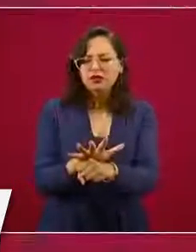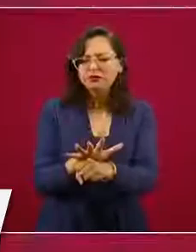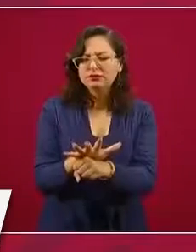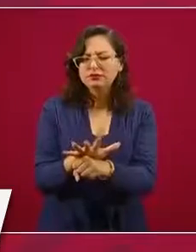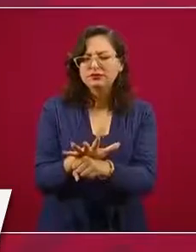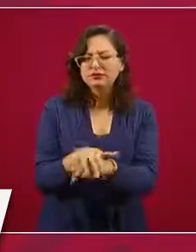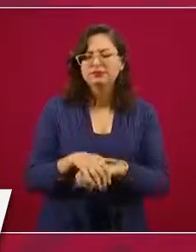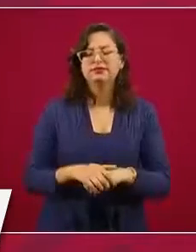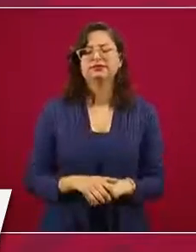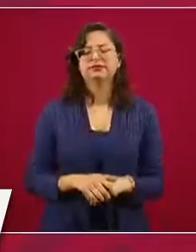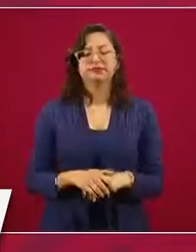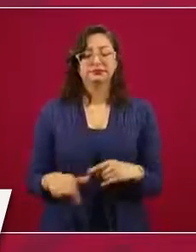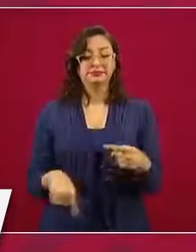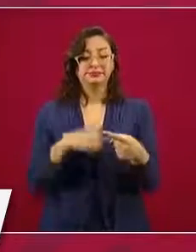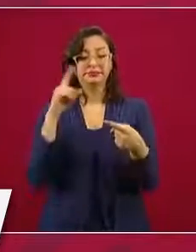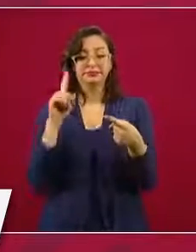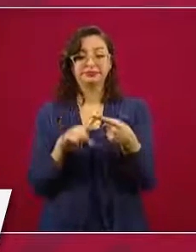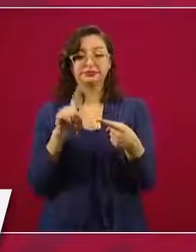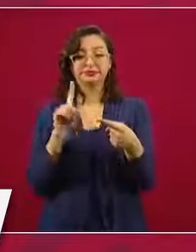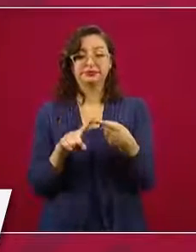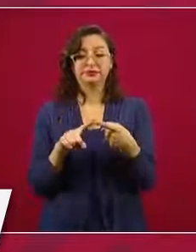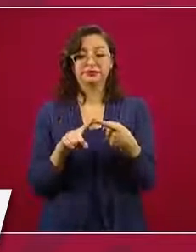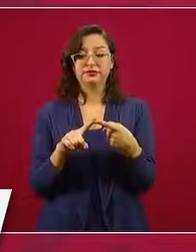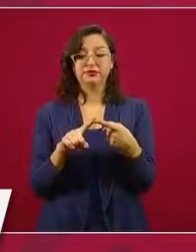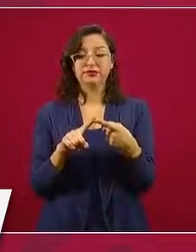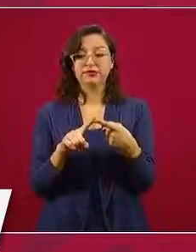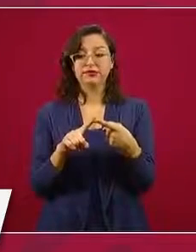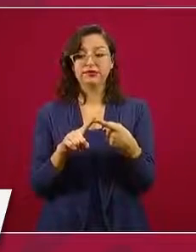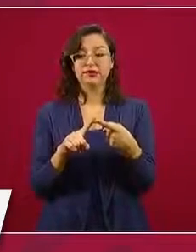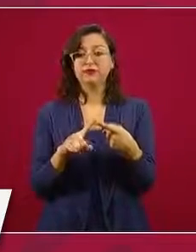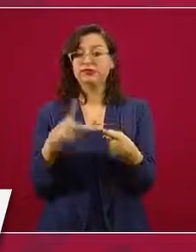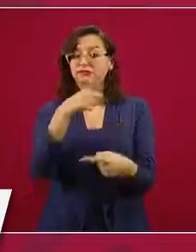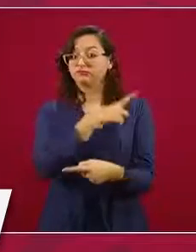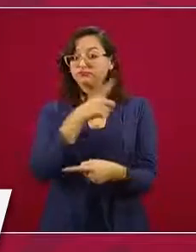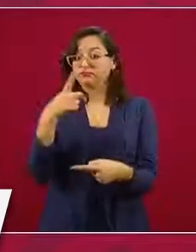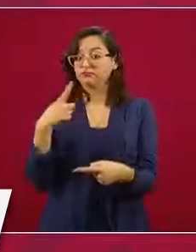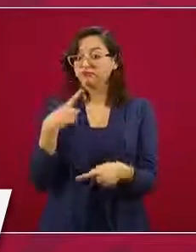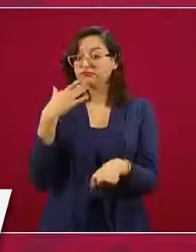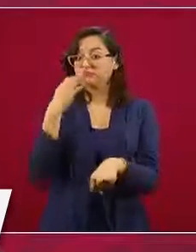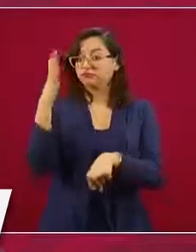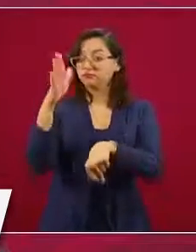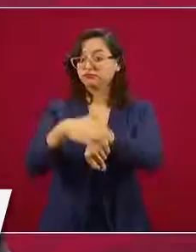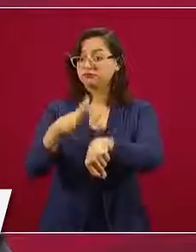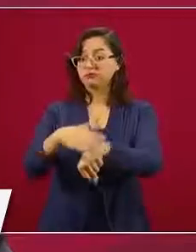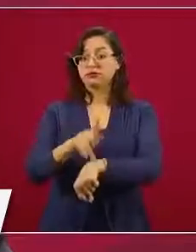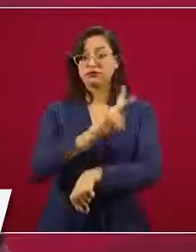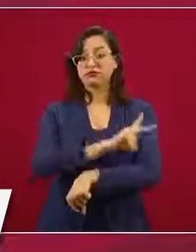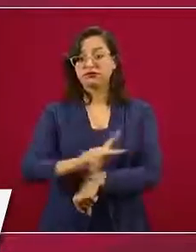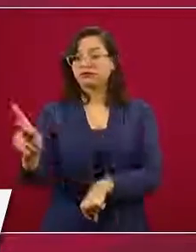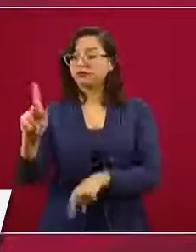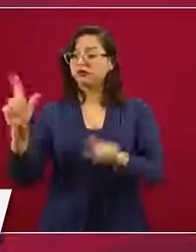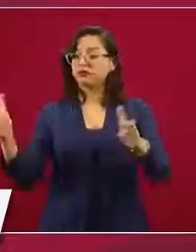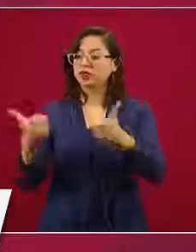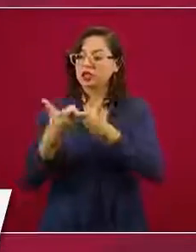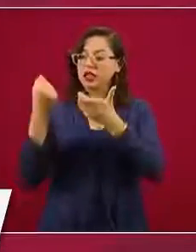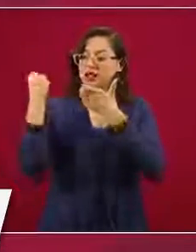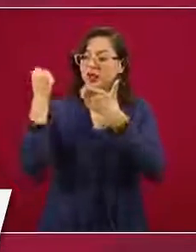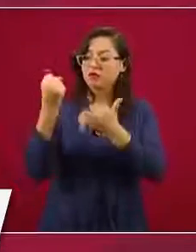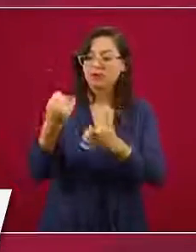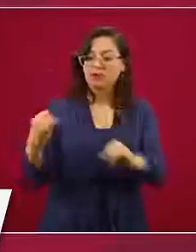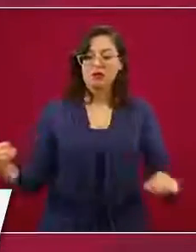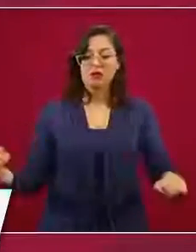Primero, porque tenemos que subrayar para todas y todos inversionistas, instituciones financieras,